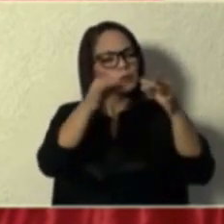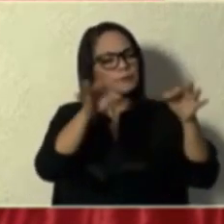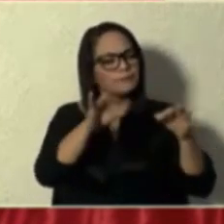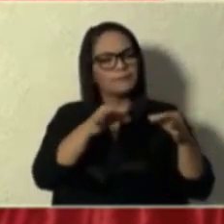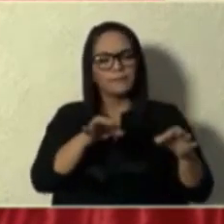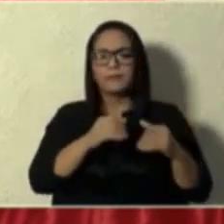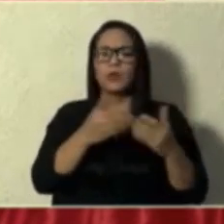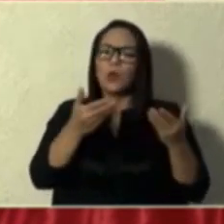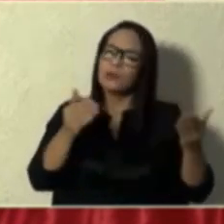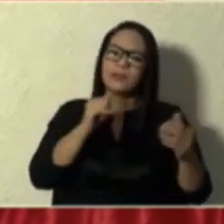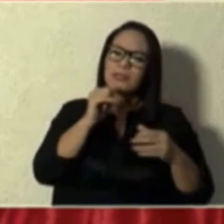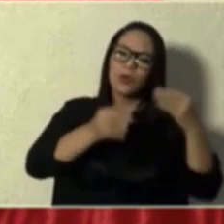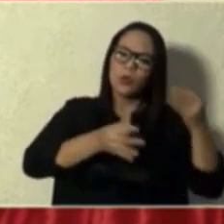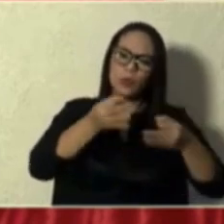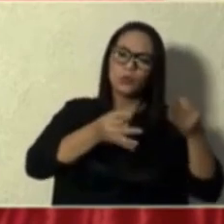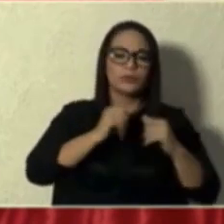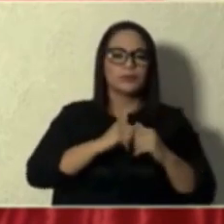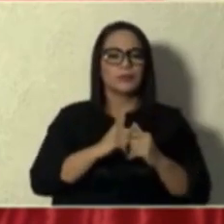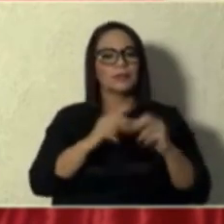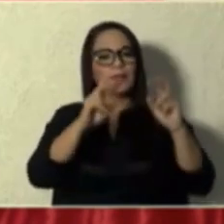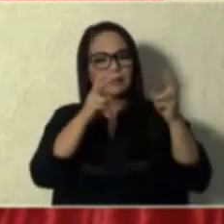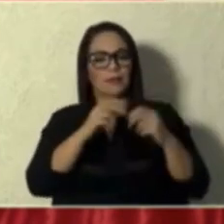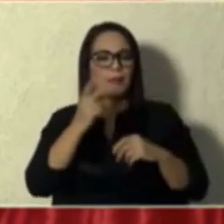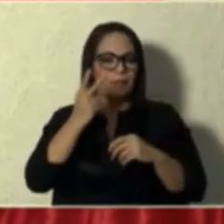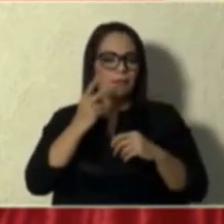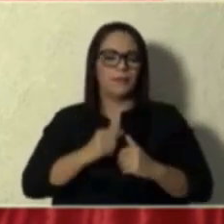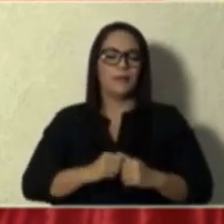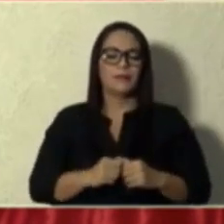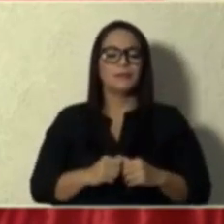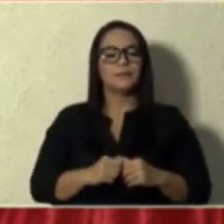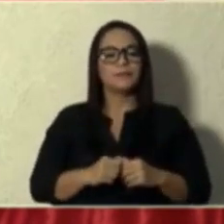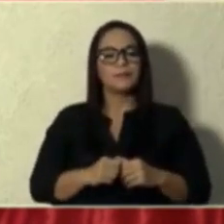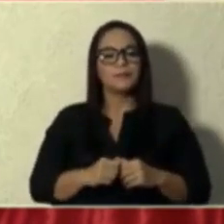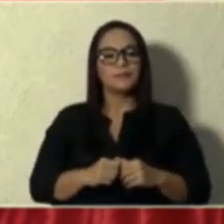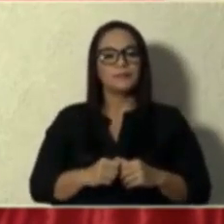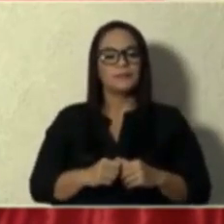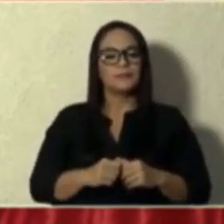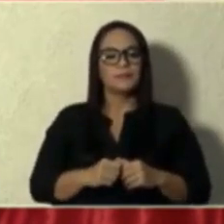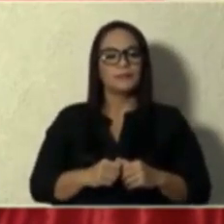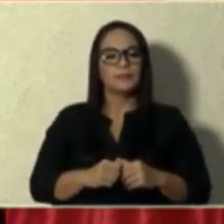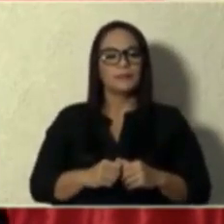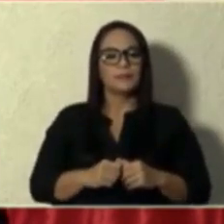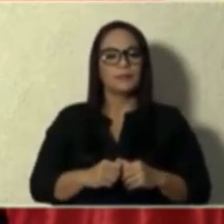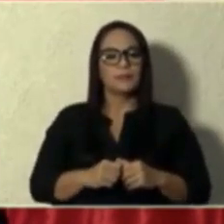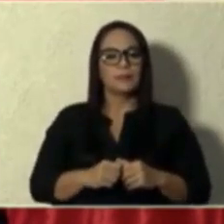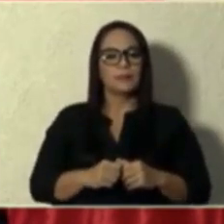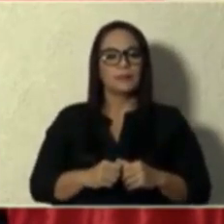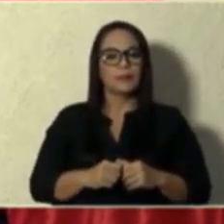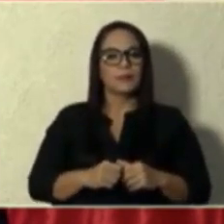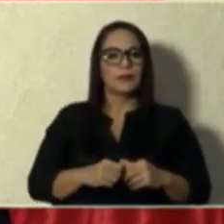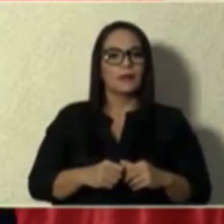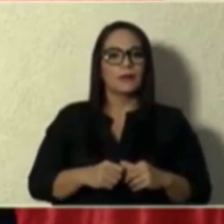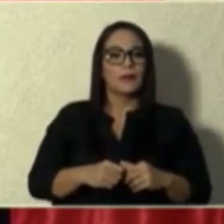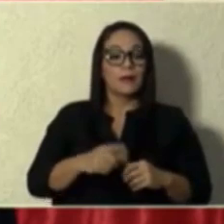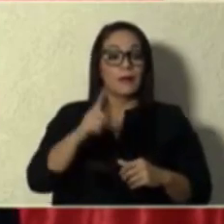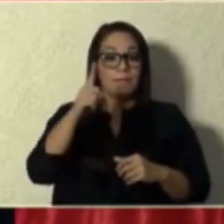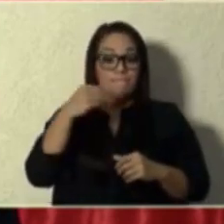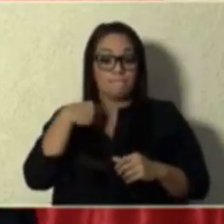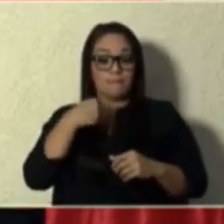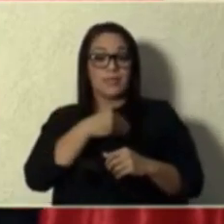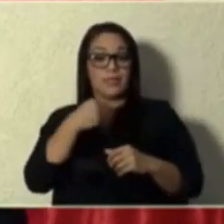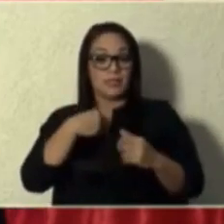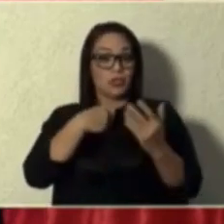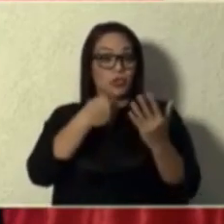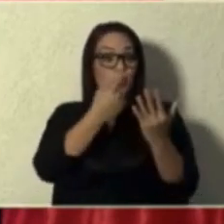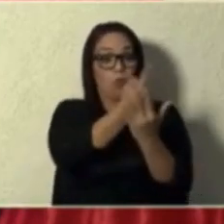altamente injustas. Yo le llevo a cada ministro una hojita, y aquí traje la de